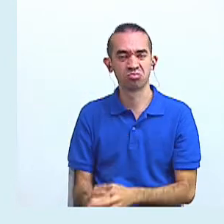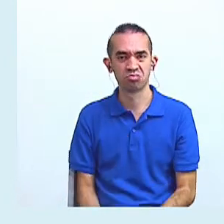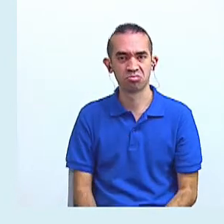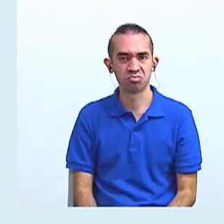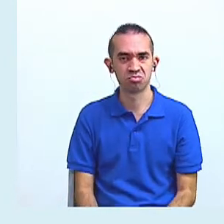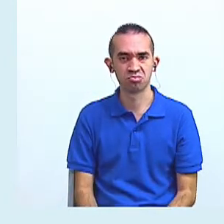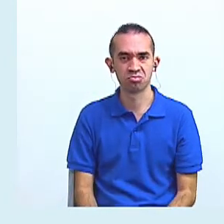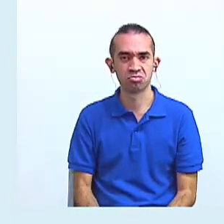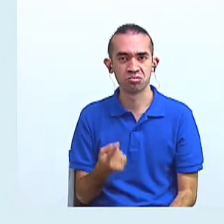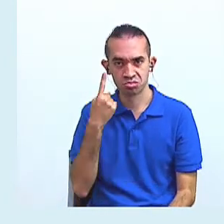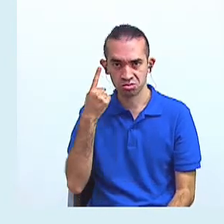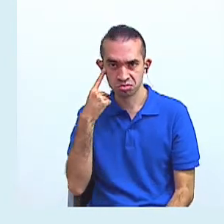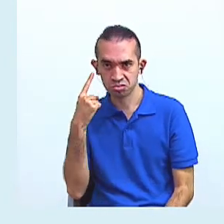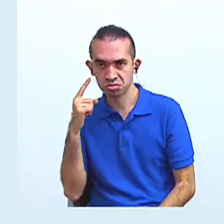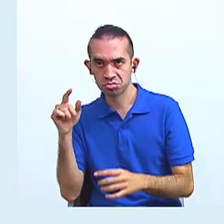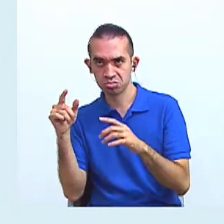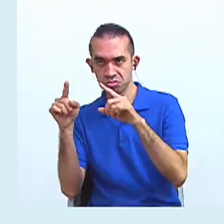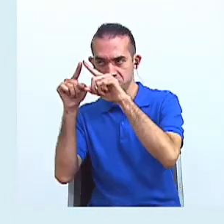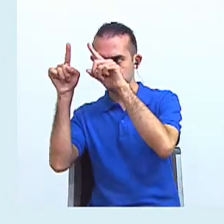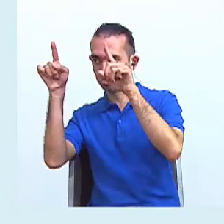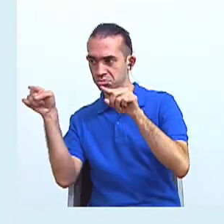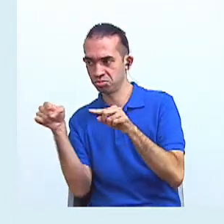En la imagen, en la parte gráfica.